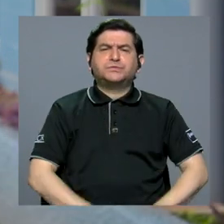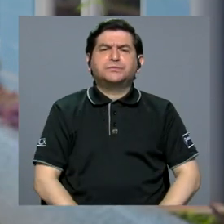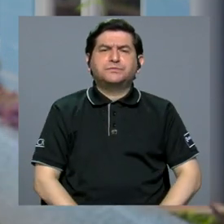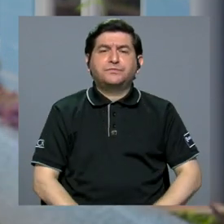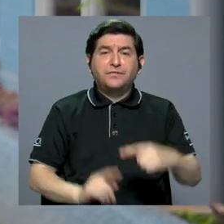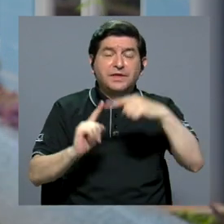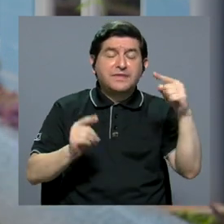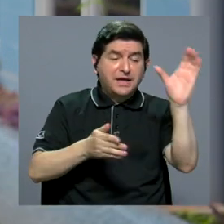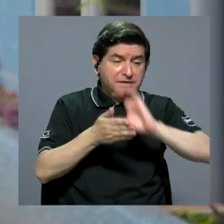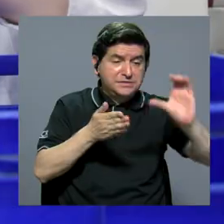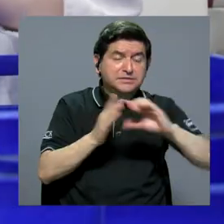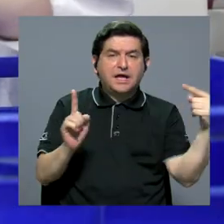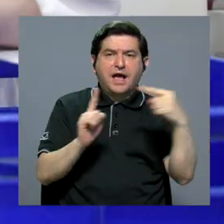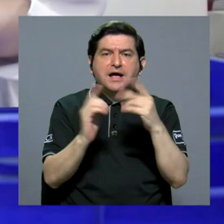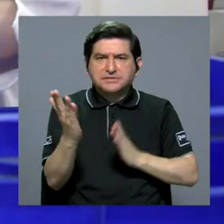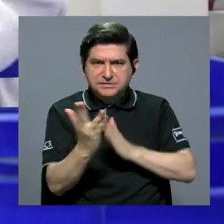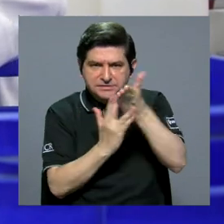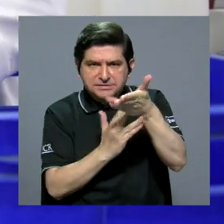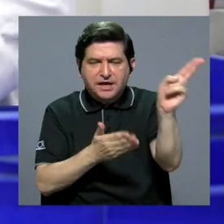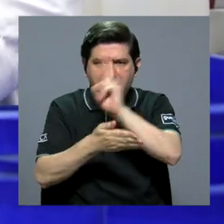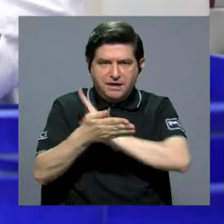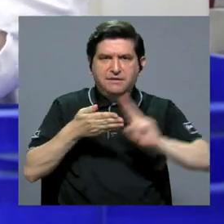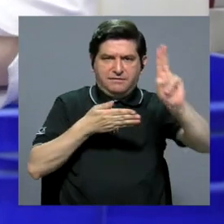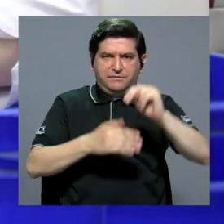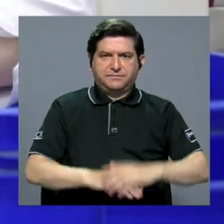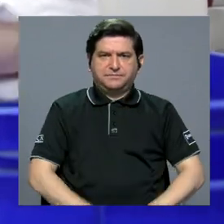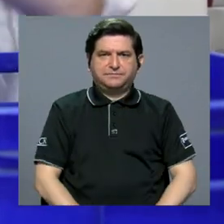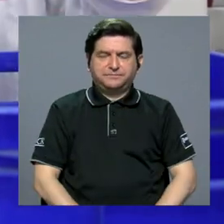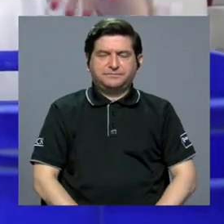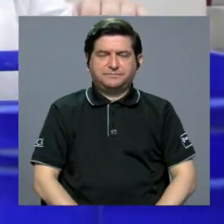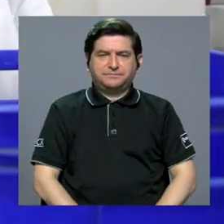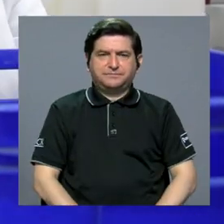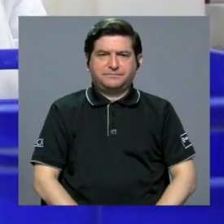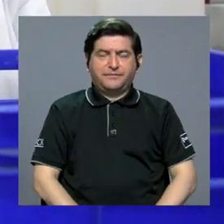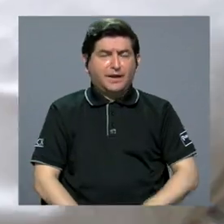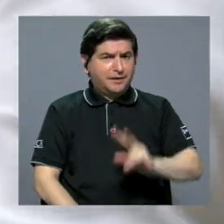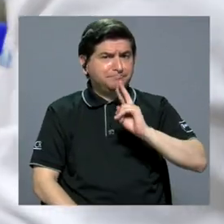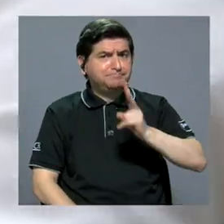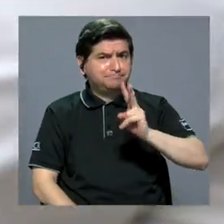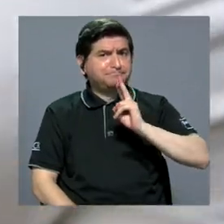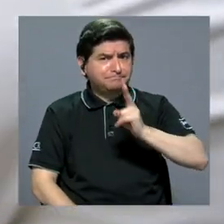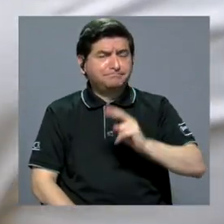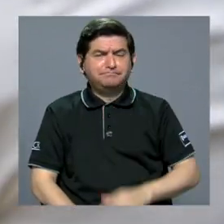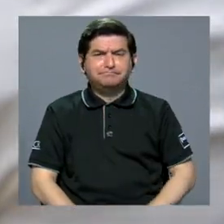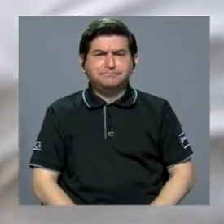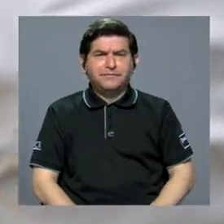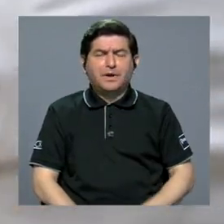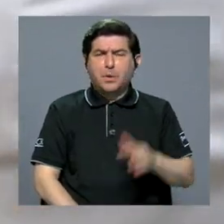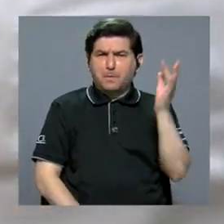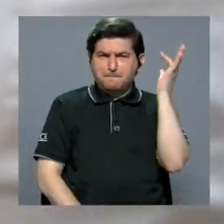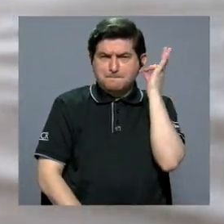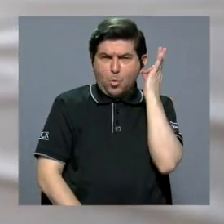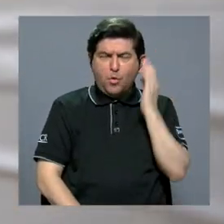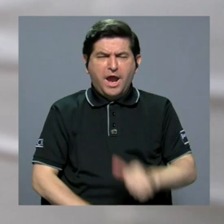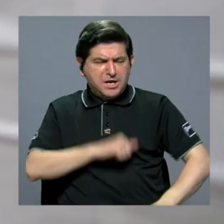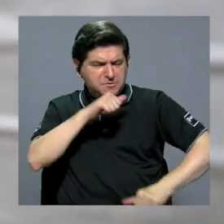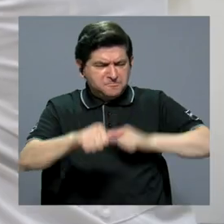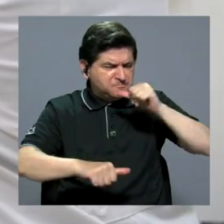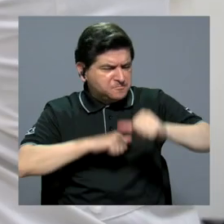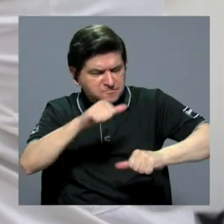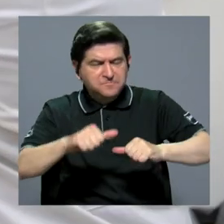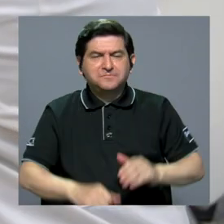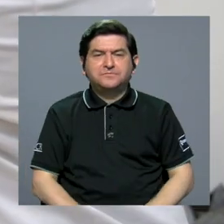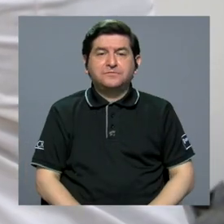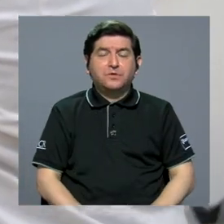desde que estaba en el colegio hasta que entró a la universidad. Ana sido realmente una mujer muy emprendedora.